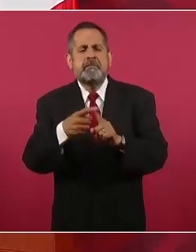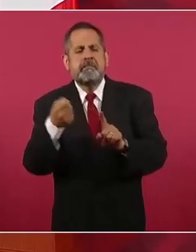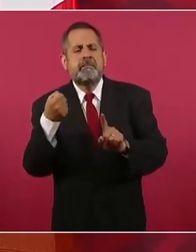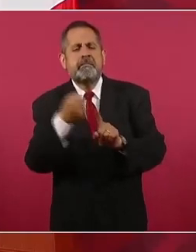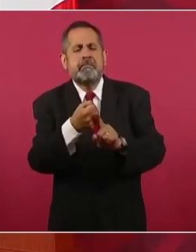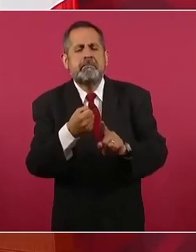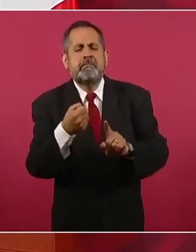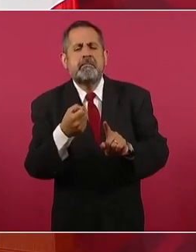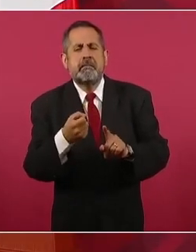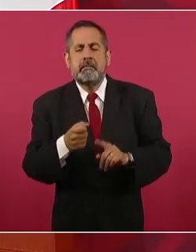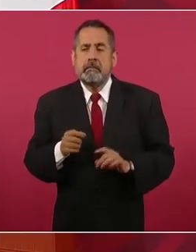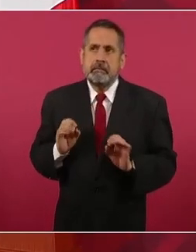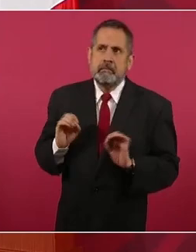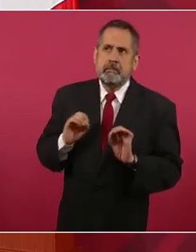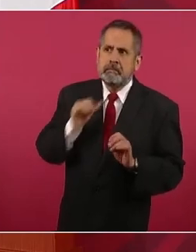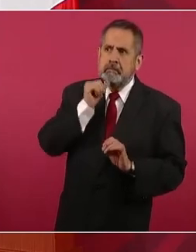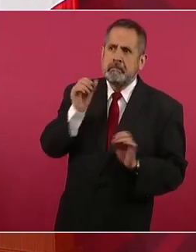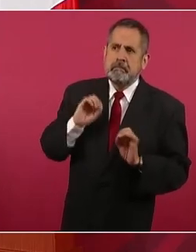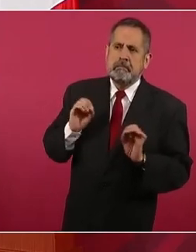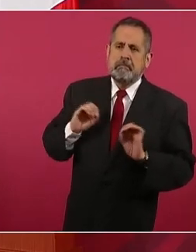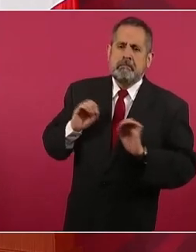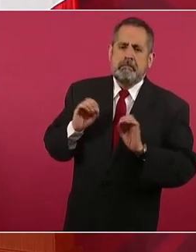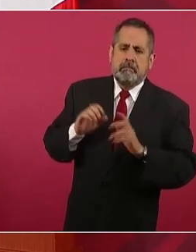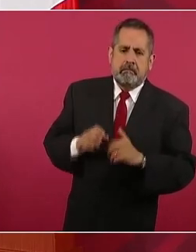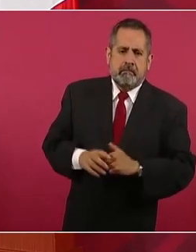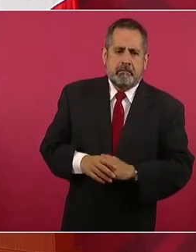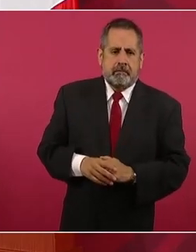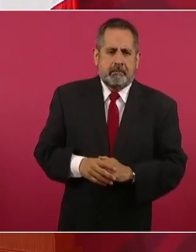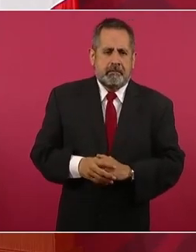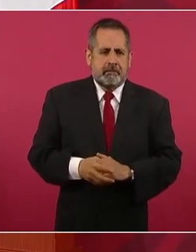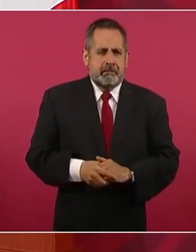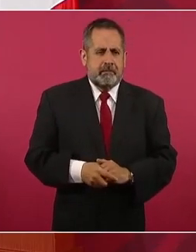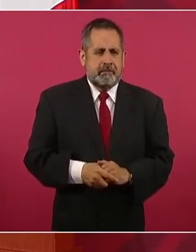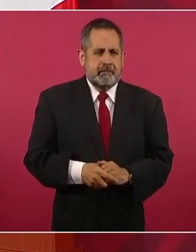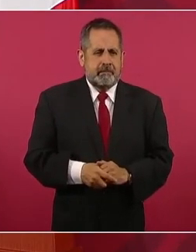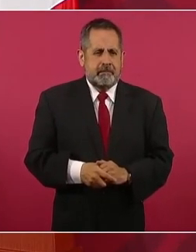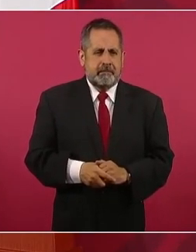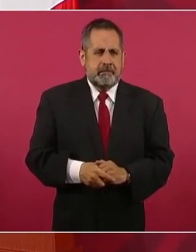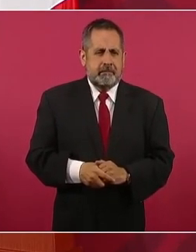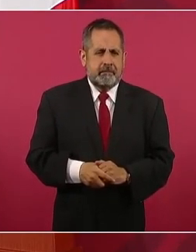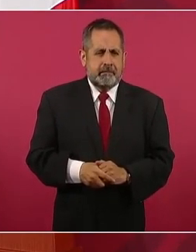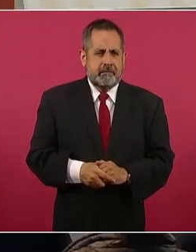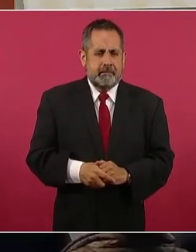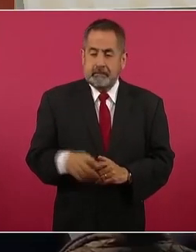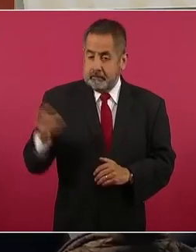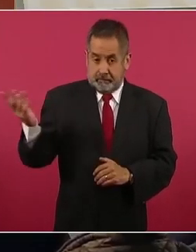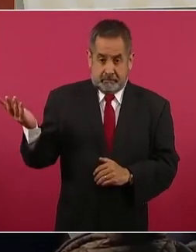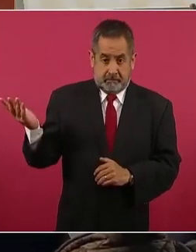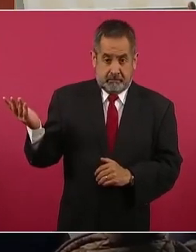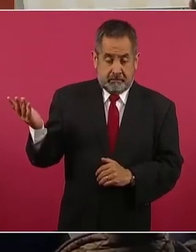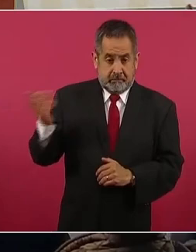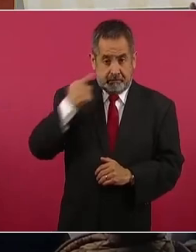Nadie, señor A ver, explíquenme ¿Quiénes son las personas? Eso es